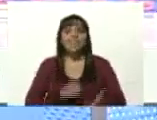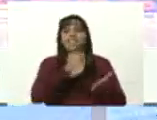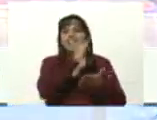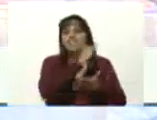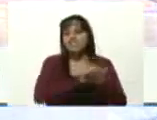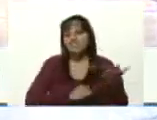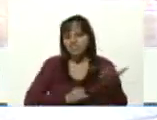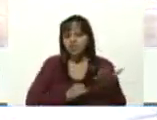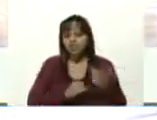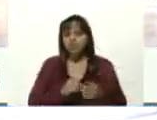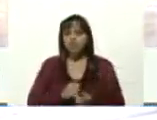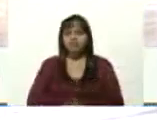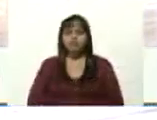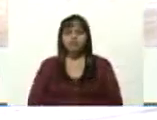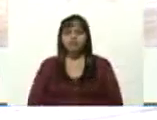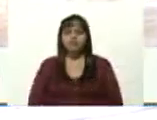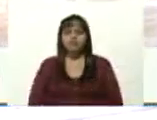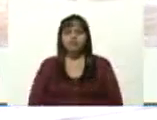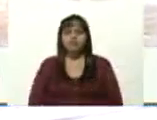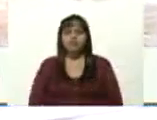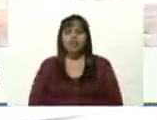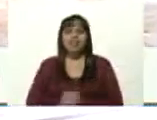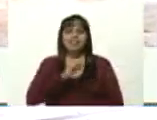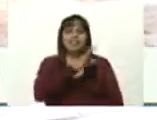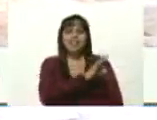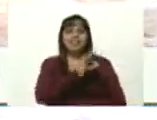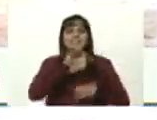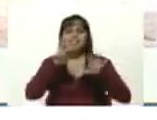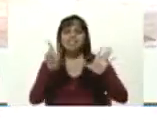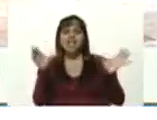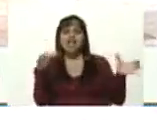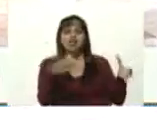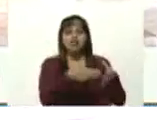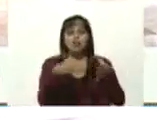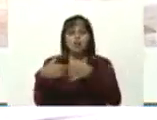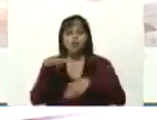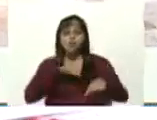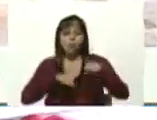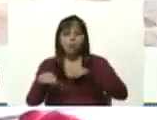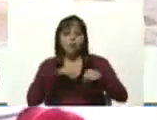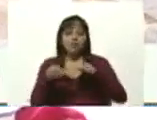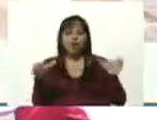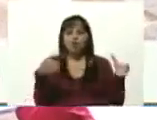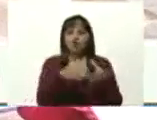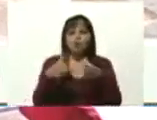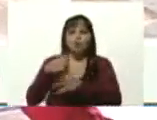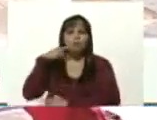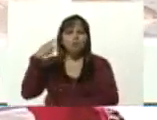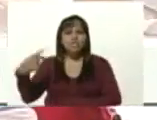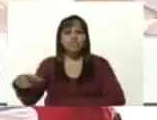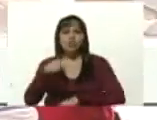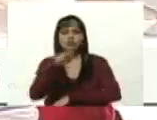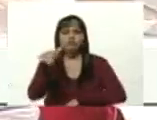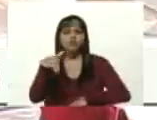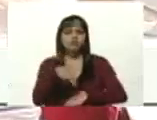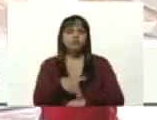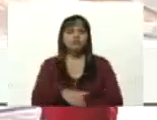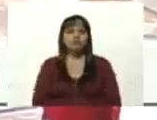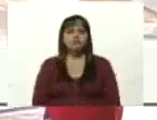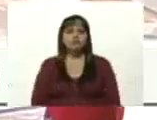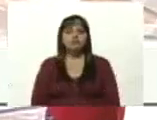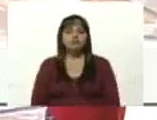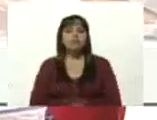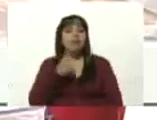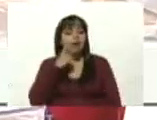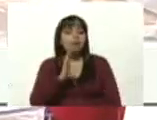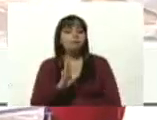candidatura 37 partidos movimientos o grupos políticos nacionales ah